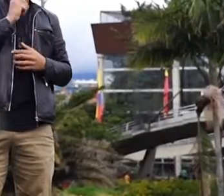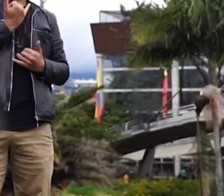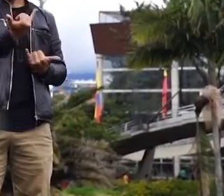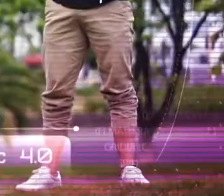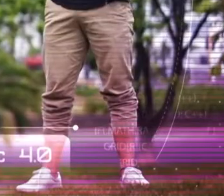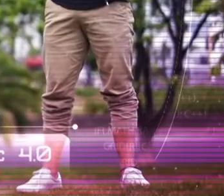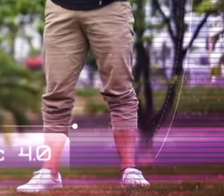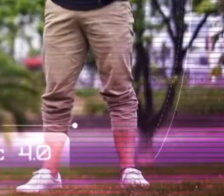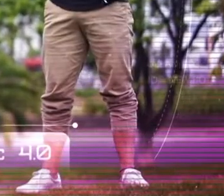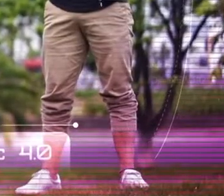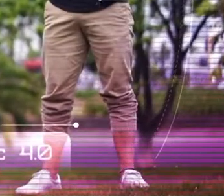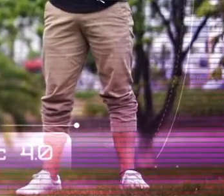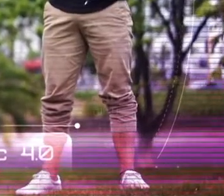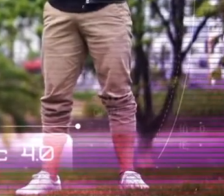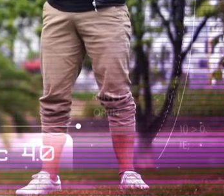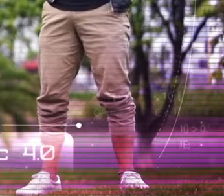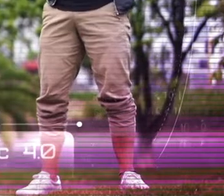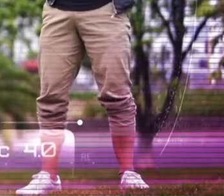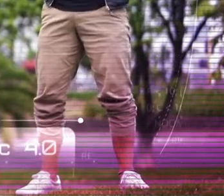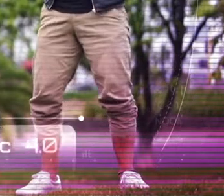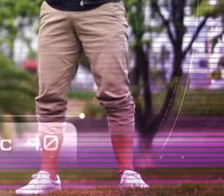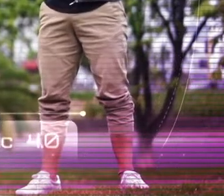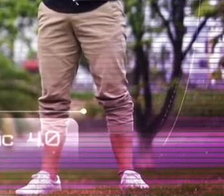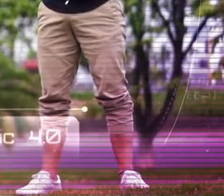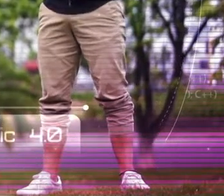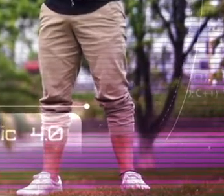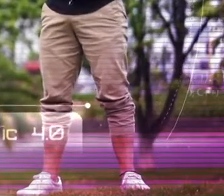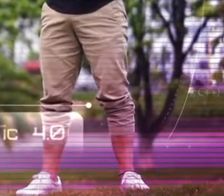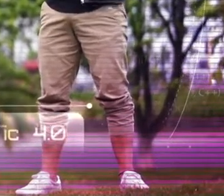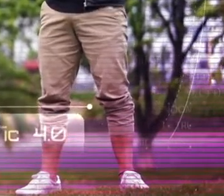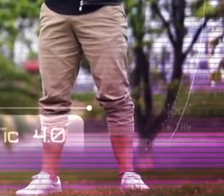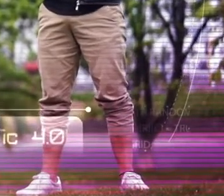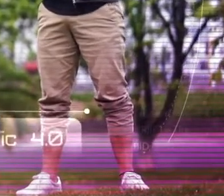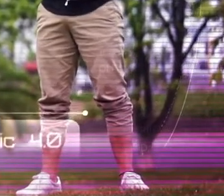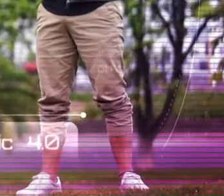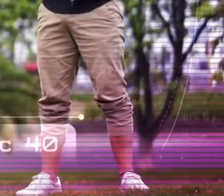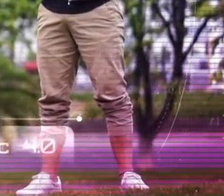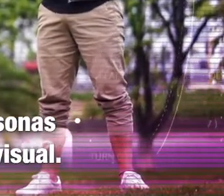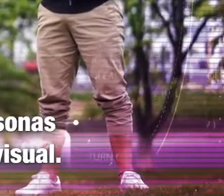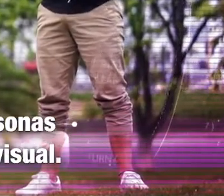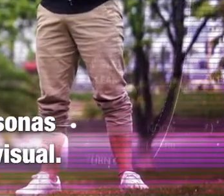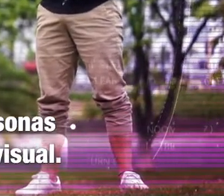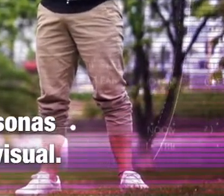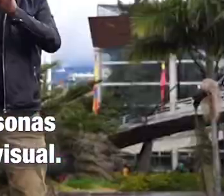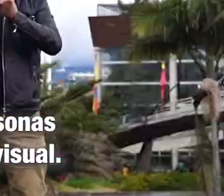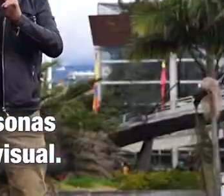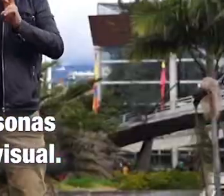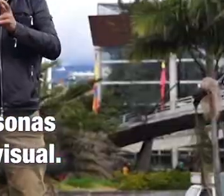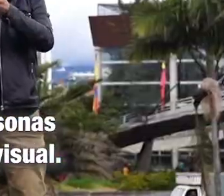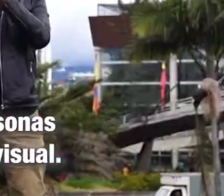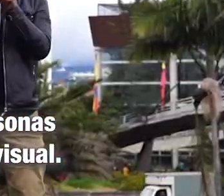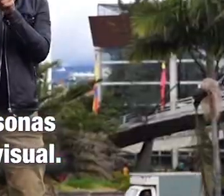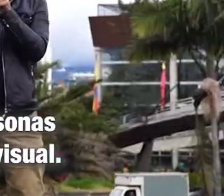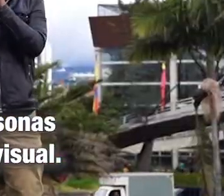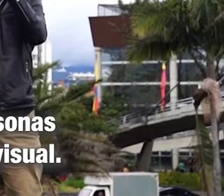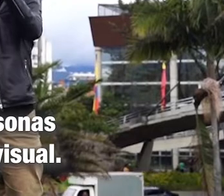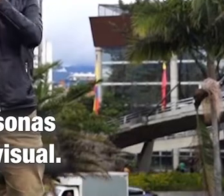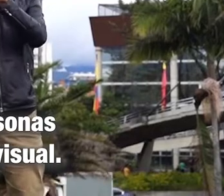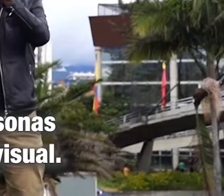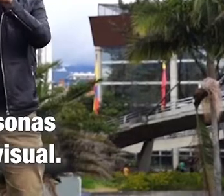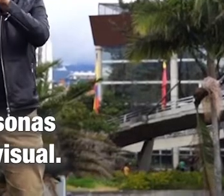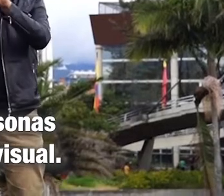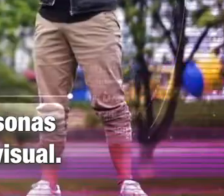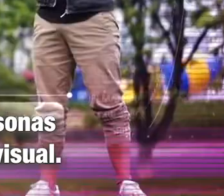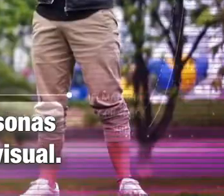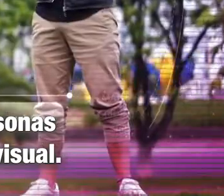cuenta de la carencia de personas sordas en el medio audiovisual y a raíz de eso decidimos crear Filmedios para que las